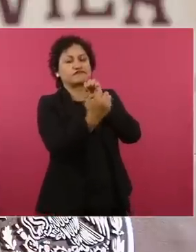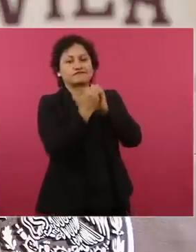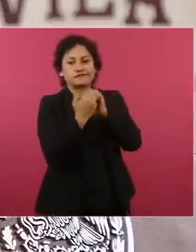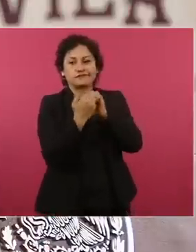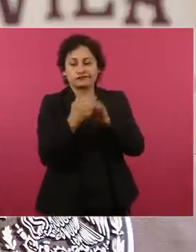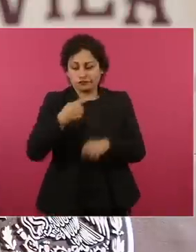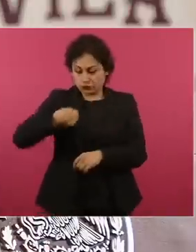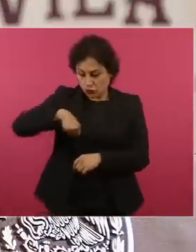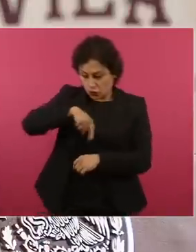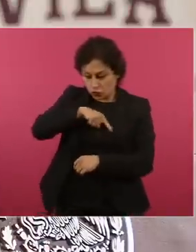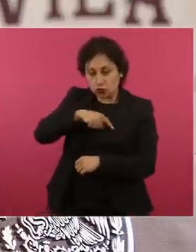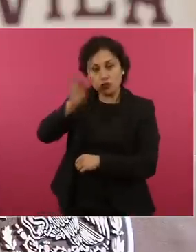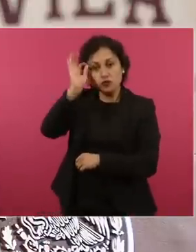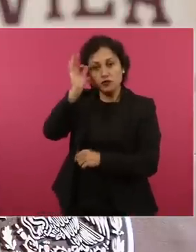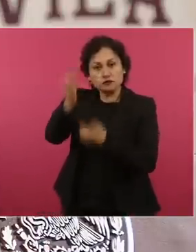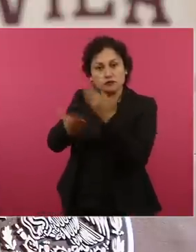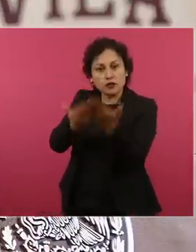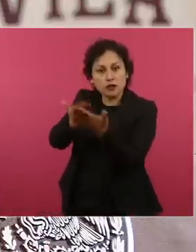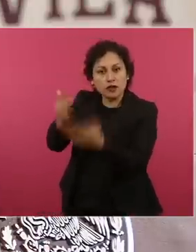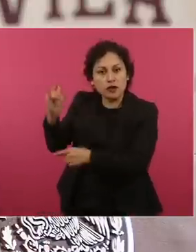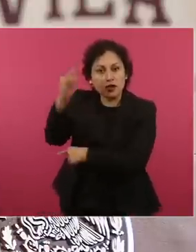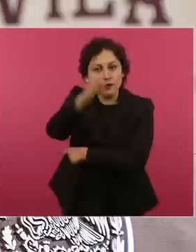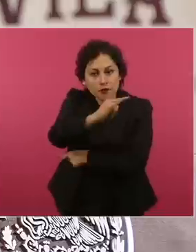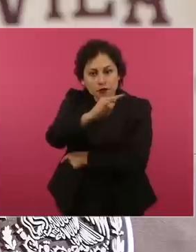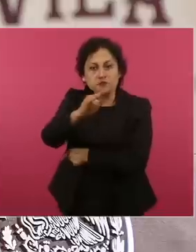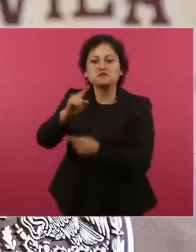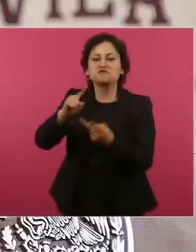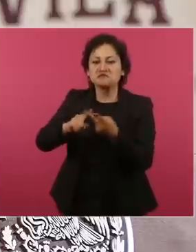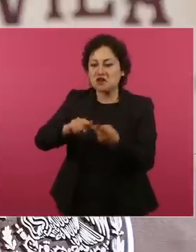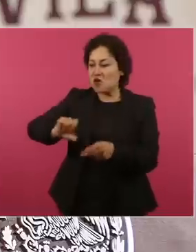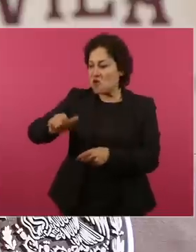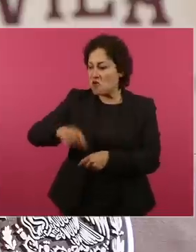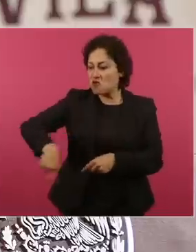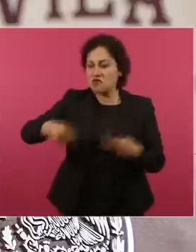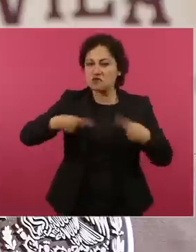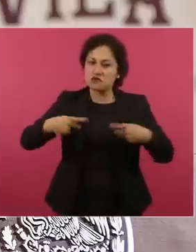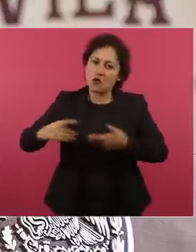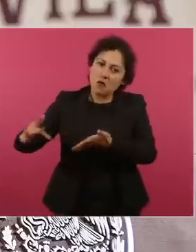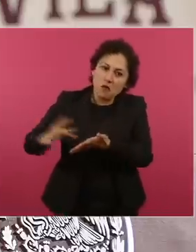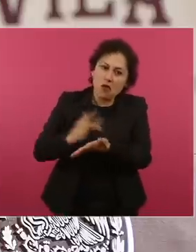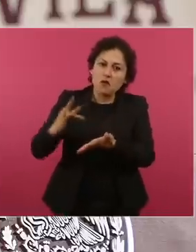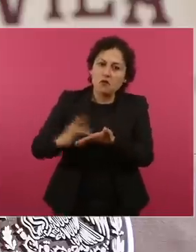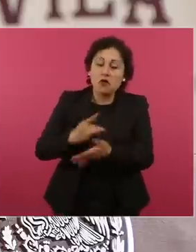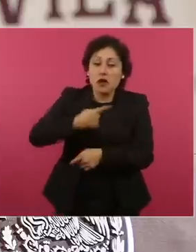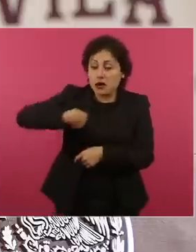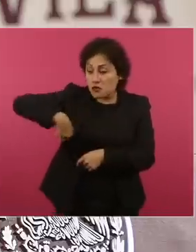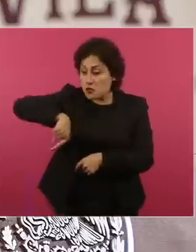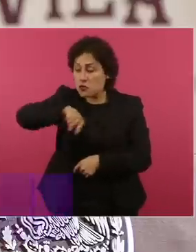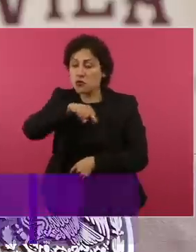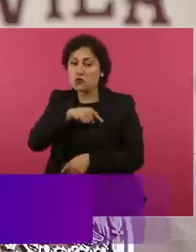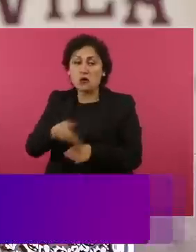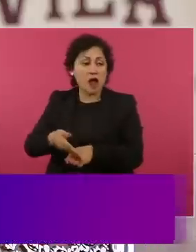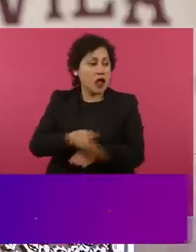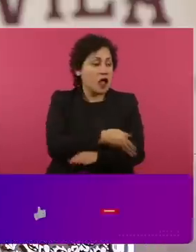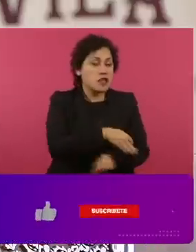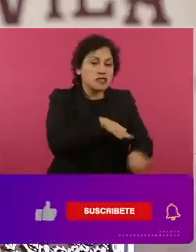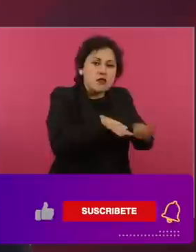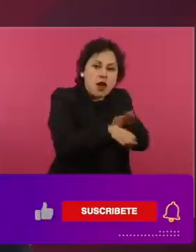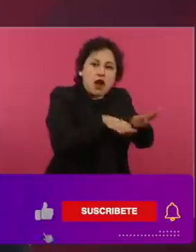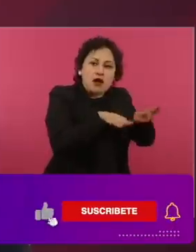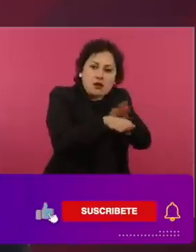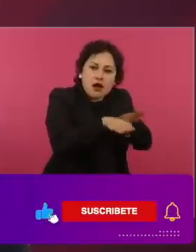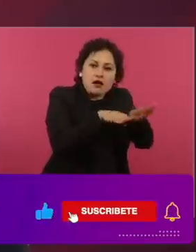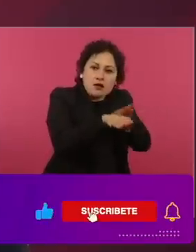número de colaboradores, que servimos con gran ahínco y pasión a la aerolínea, nos veremos